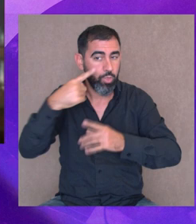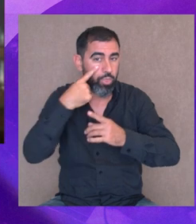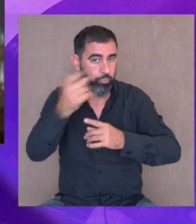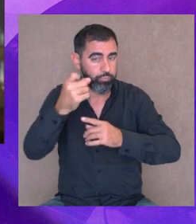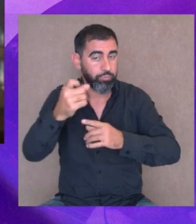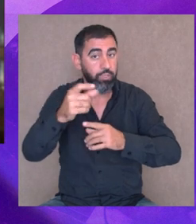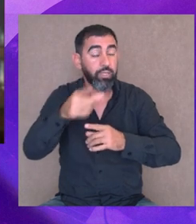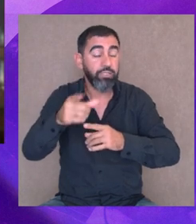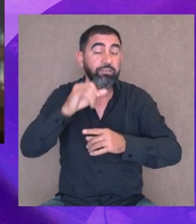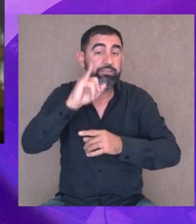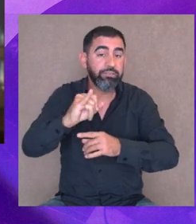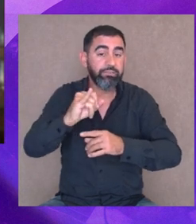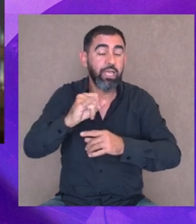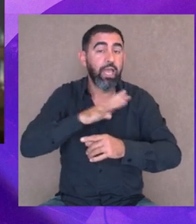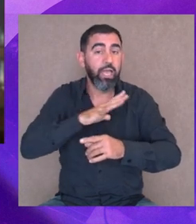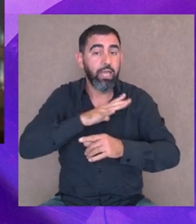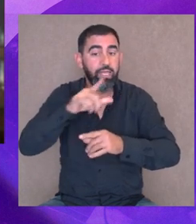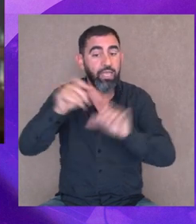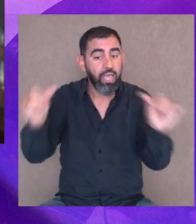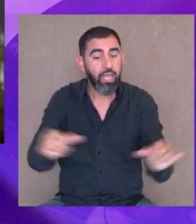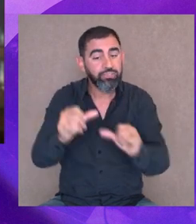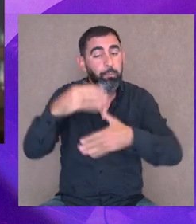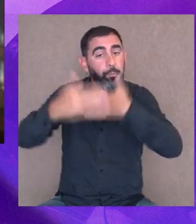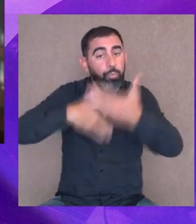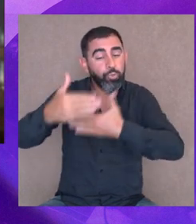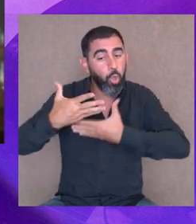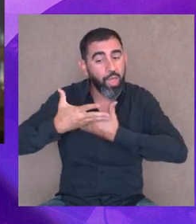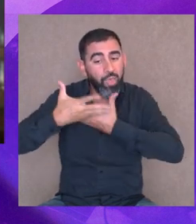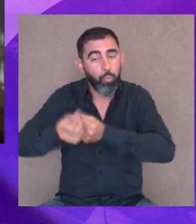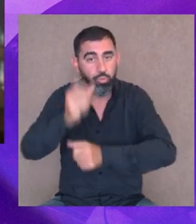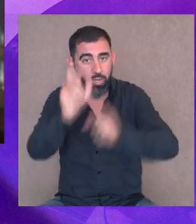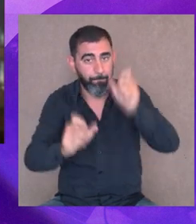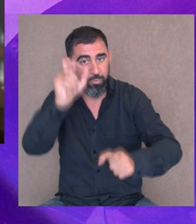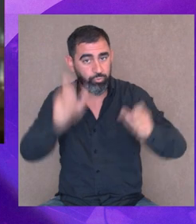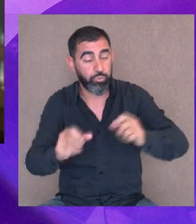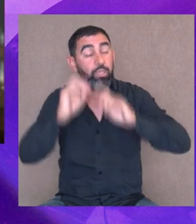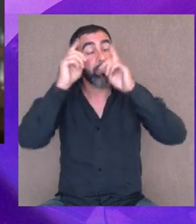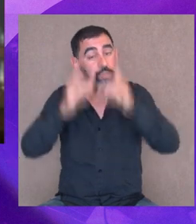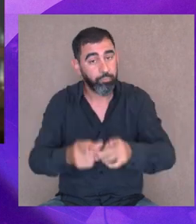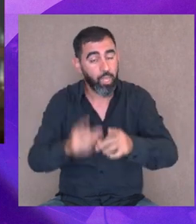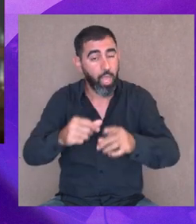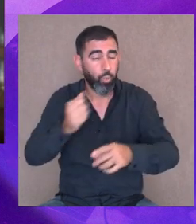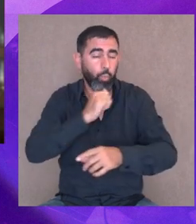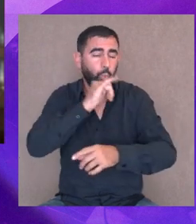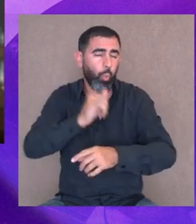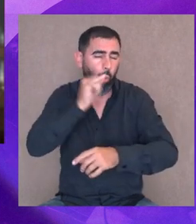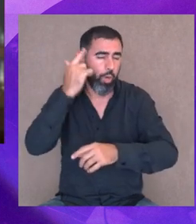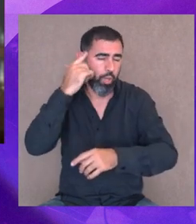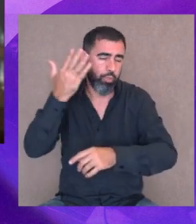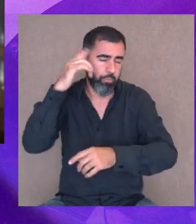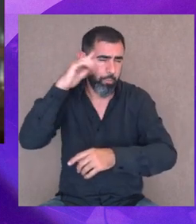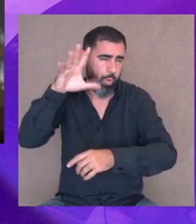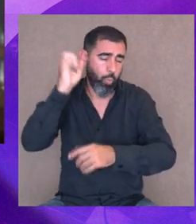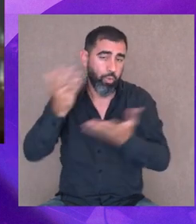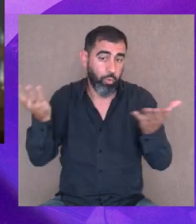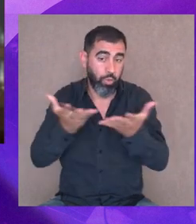detectan y quienes ven y quienes hacen el proceso de apoyar a esas criaturas. Es más, hay una anécdota que tiene